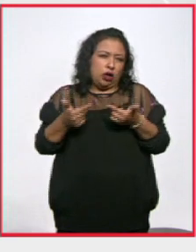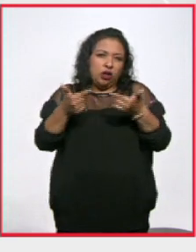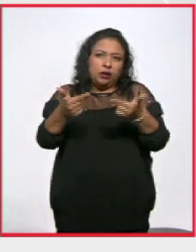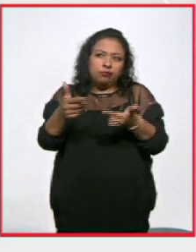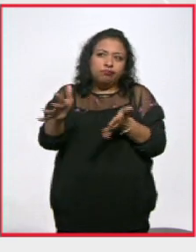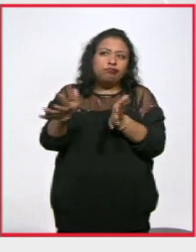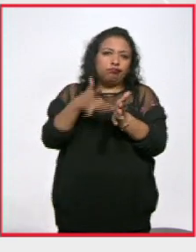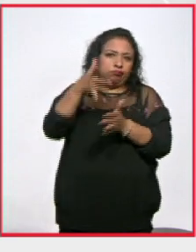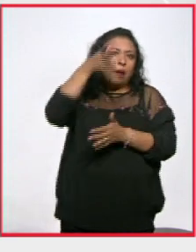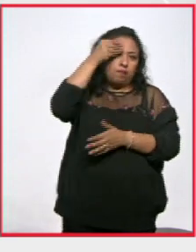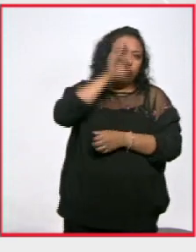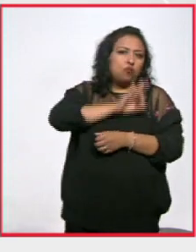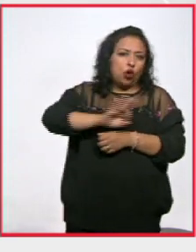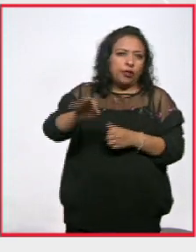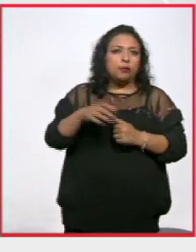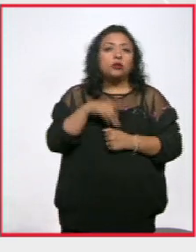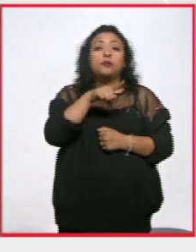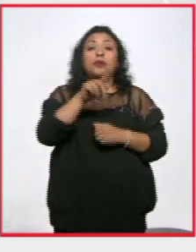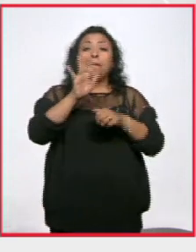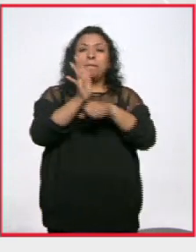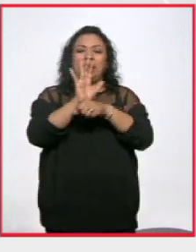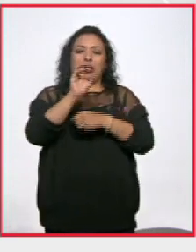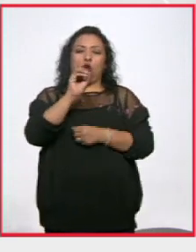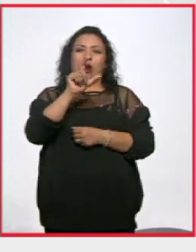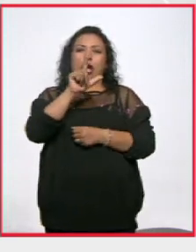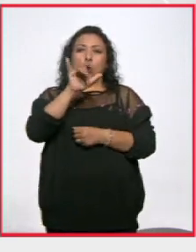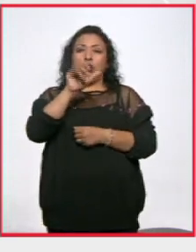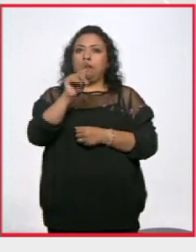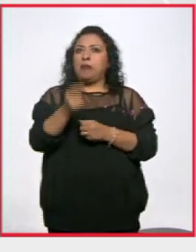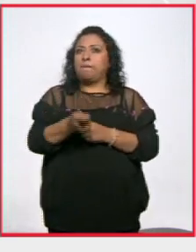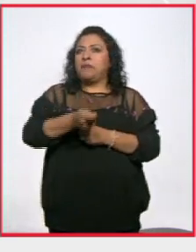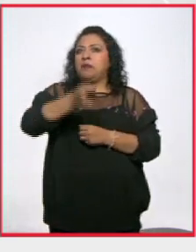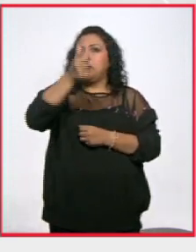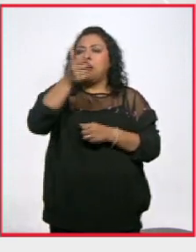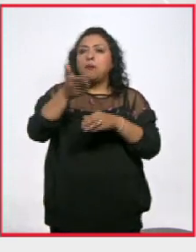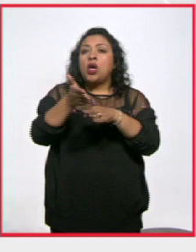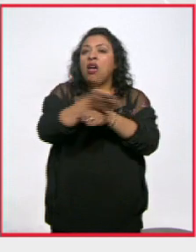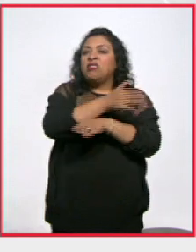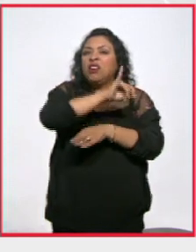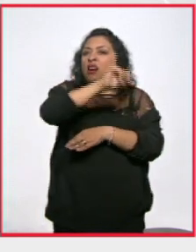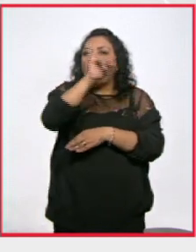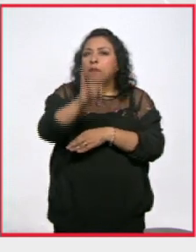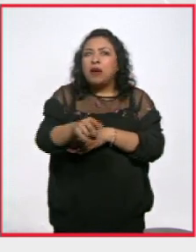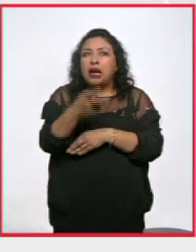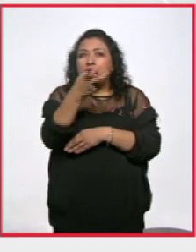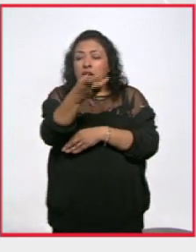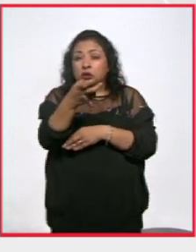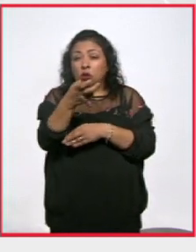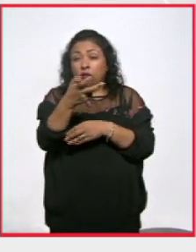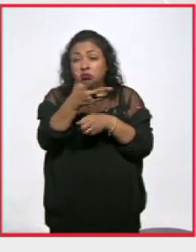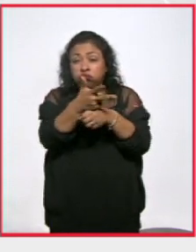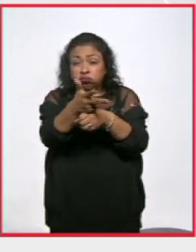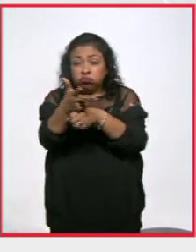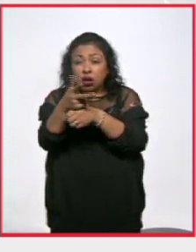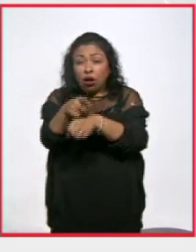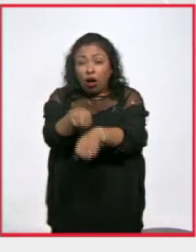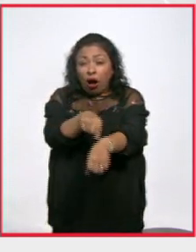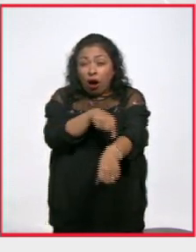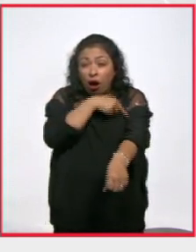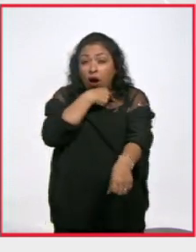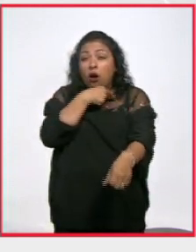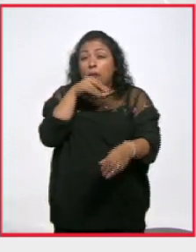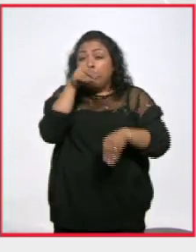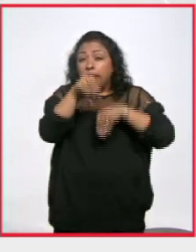aprenderles Olimpio es una película sin precedentes en el sentido de que antes nunca se había hecho un trabajo tan grande que tuviera